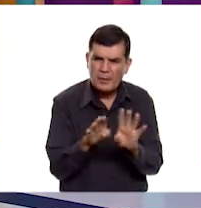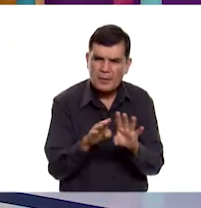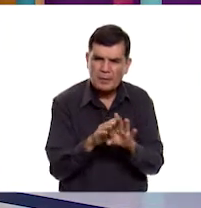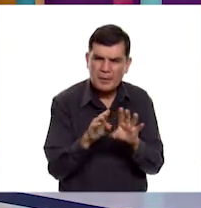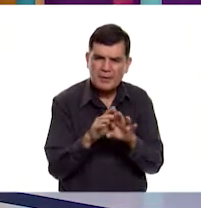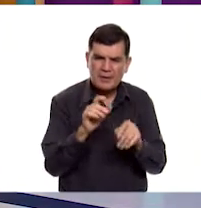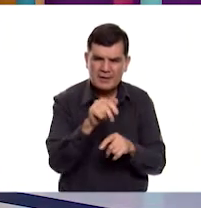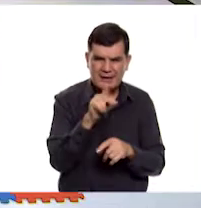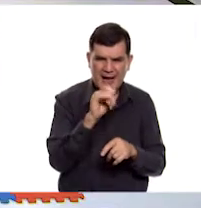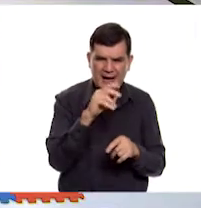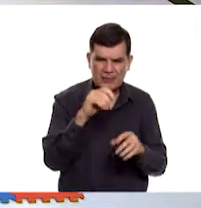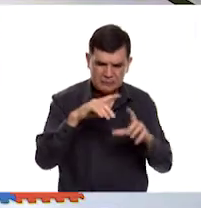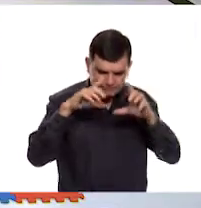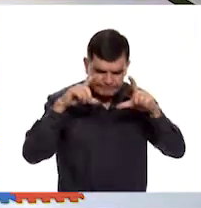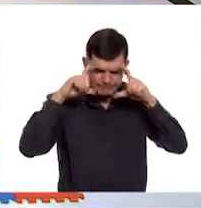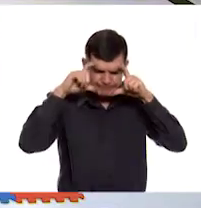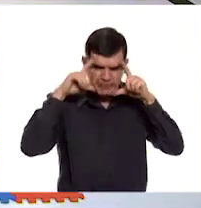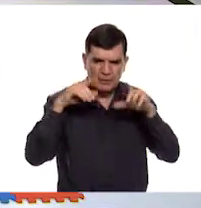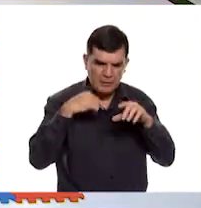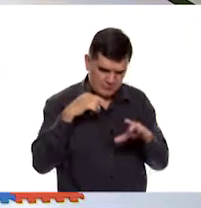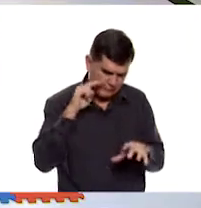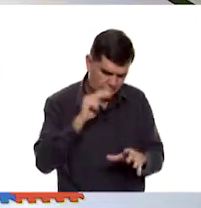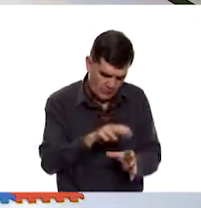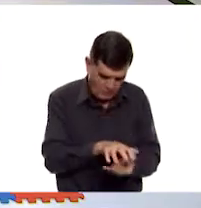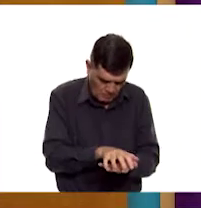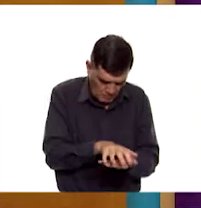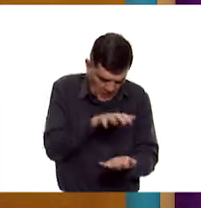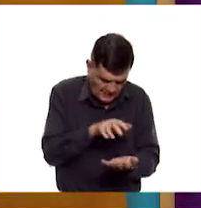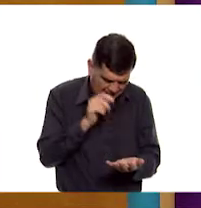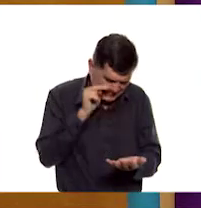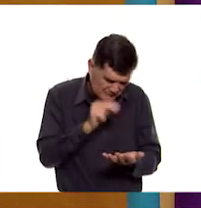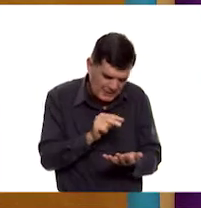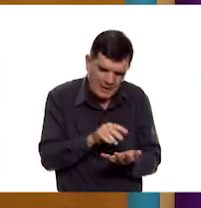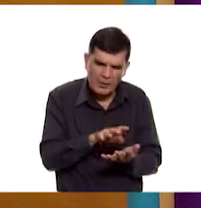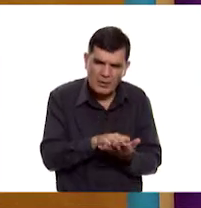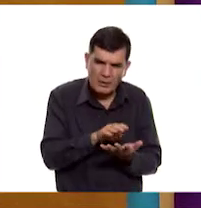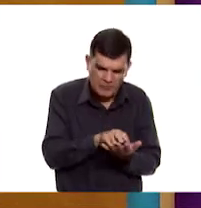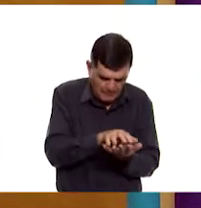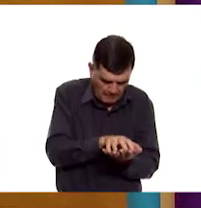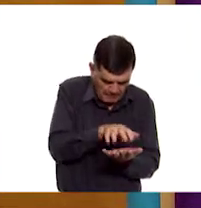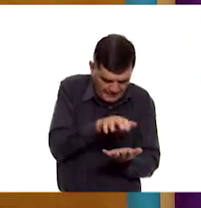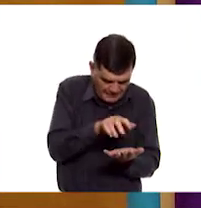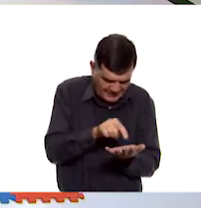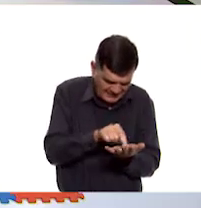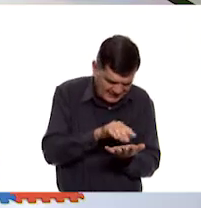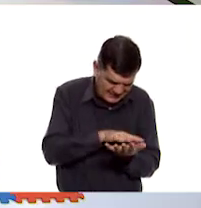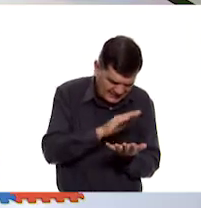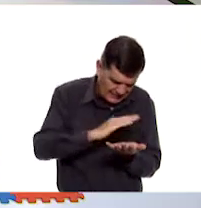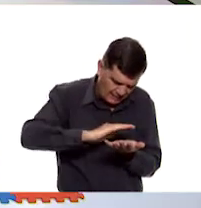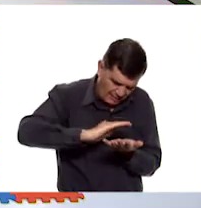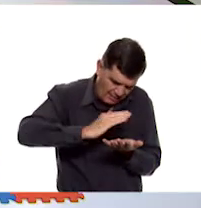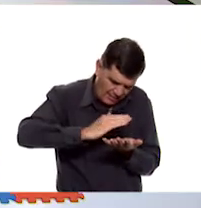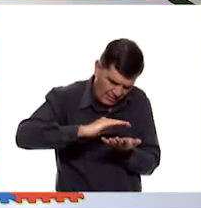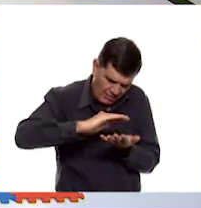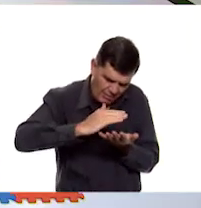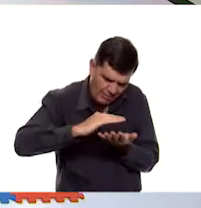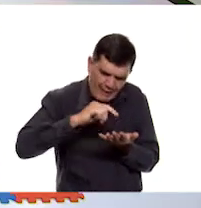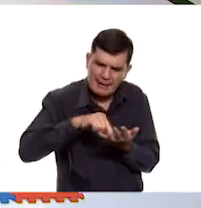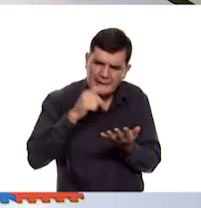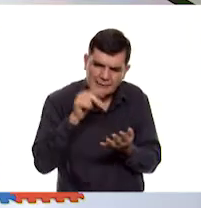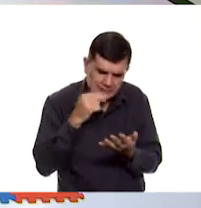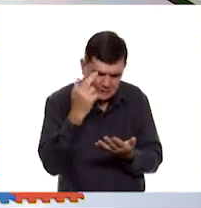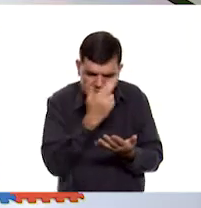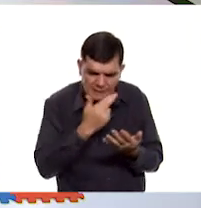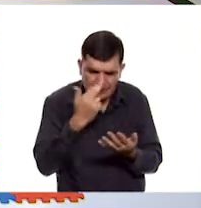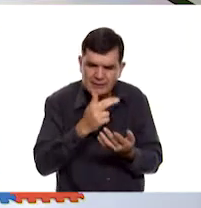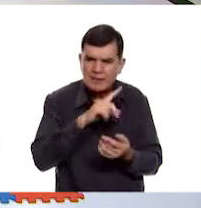jale de Calakmul? También. También vimos que en las monedas está el relieve que revisamos justamente y que